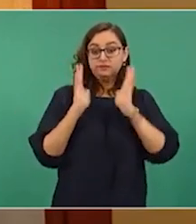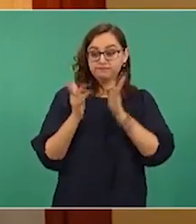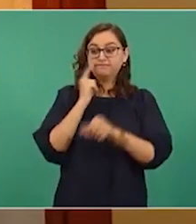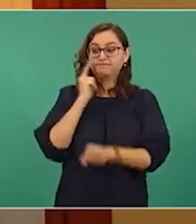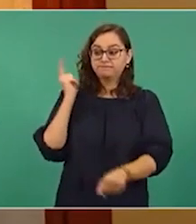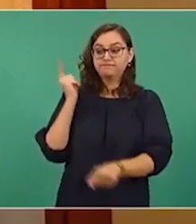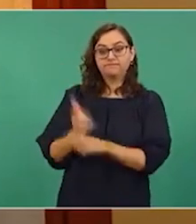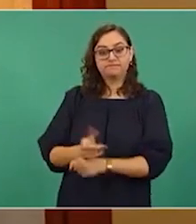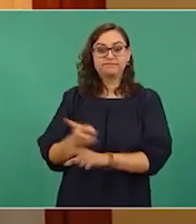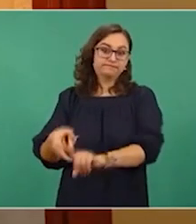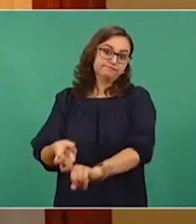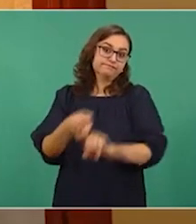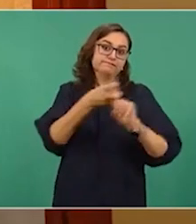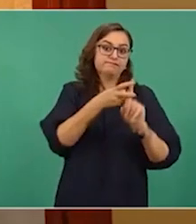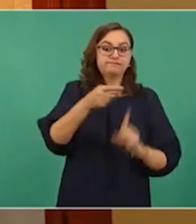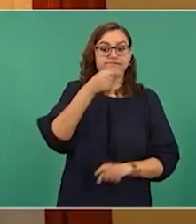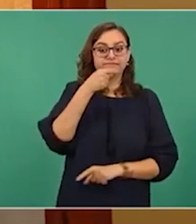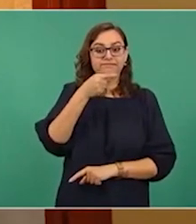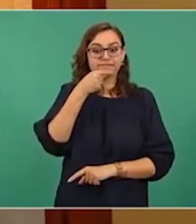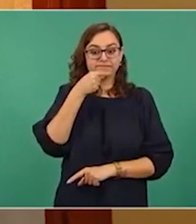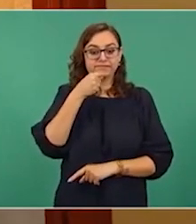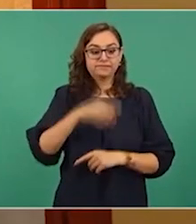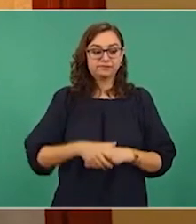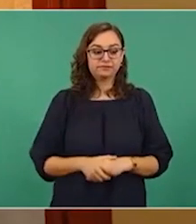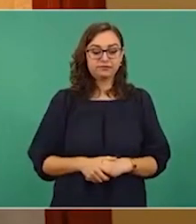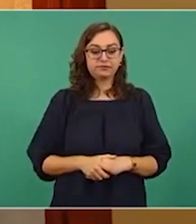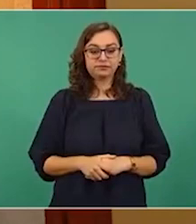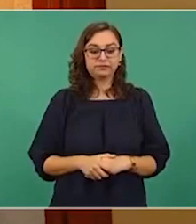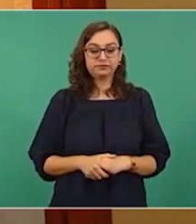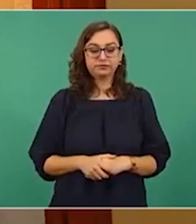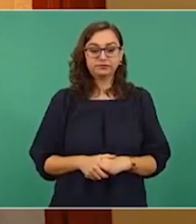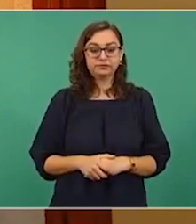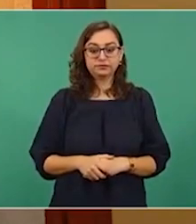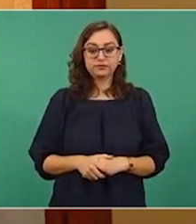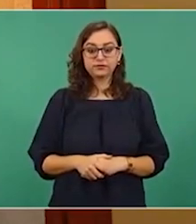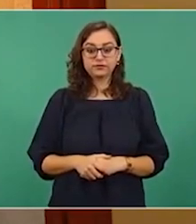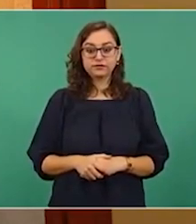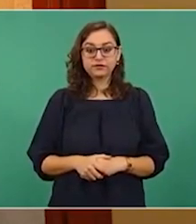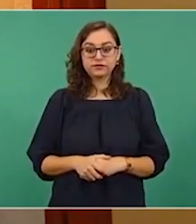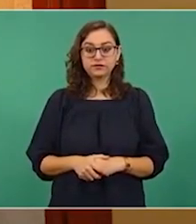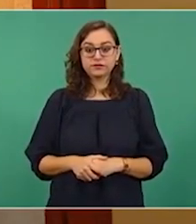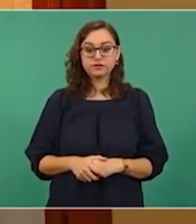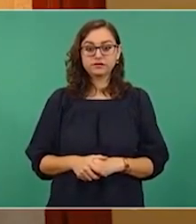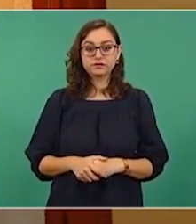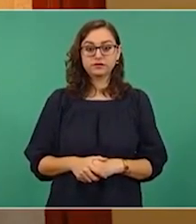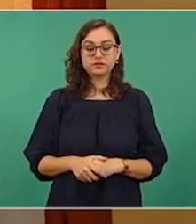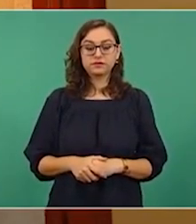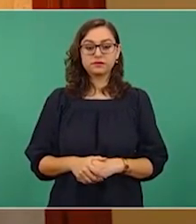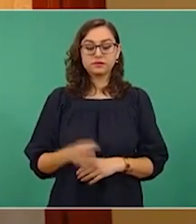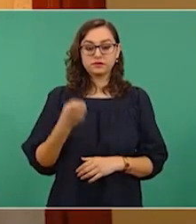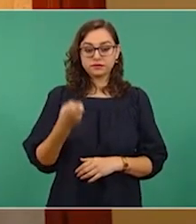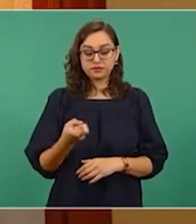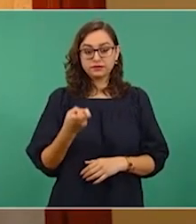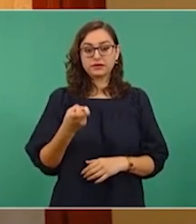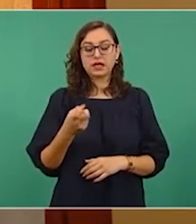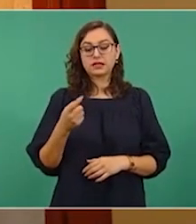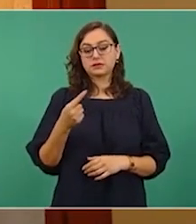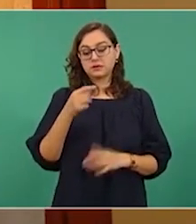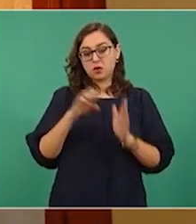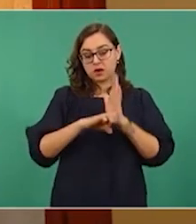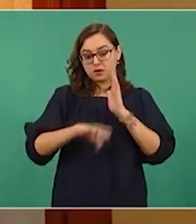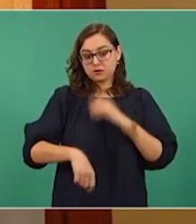para niñas, niños y adolescentes. En el caso concreto de este videojuego, el menor uno,